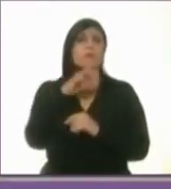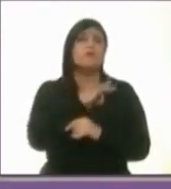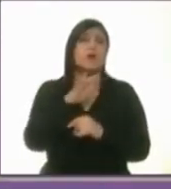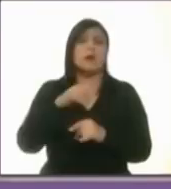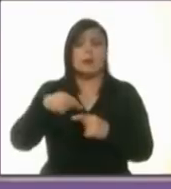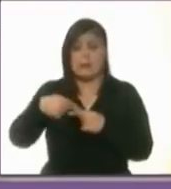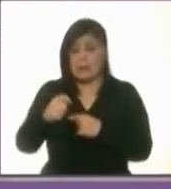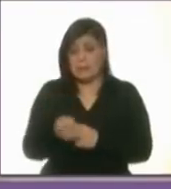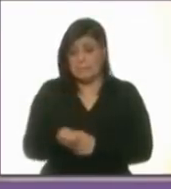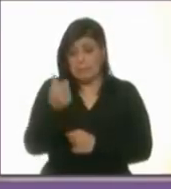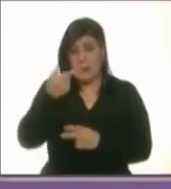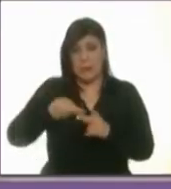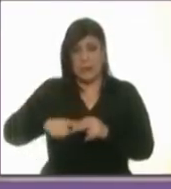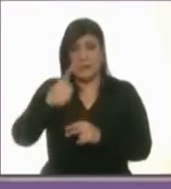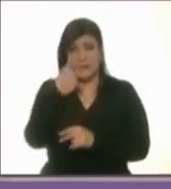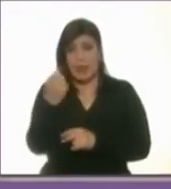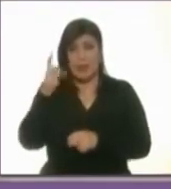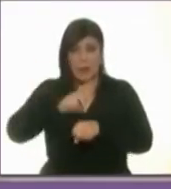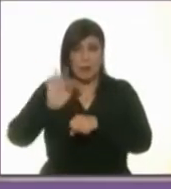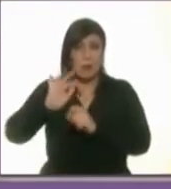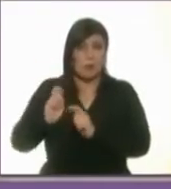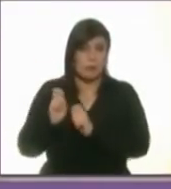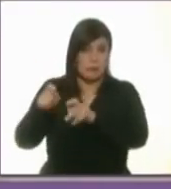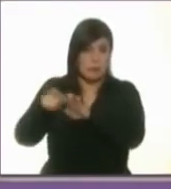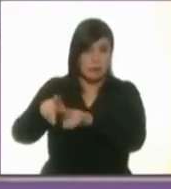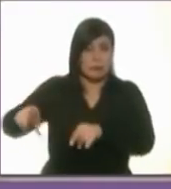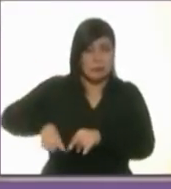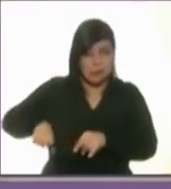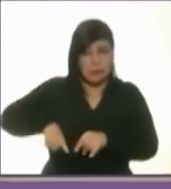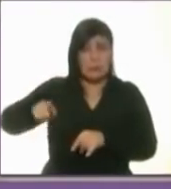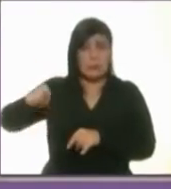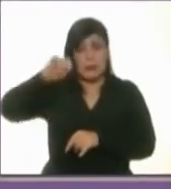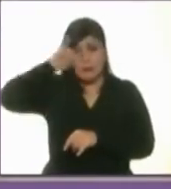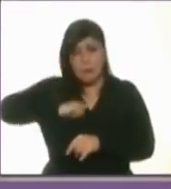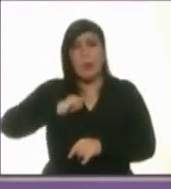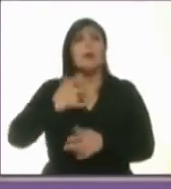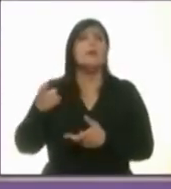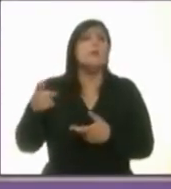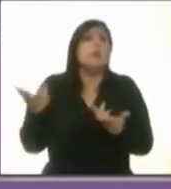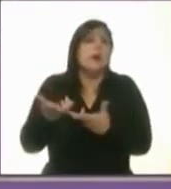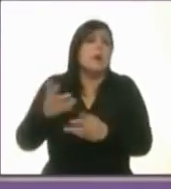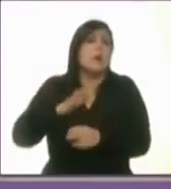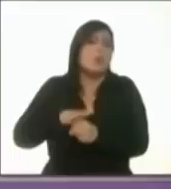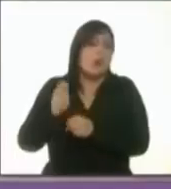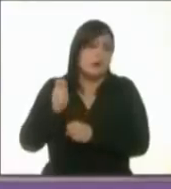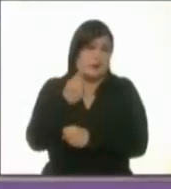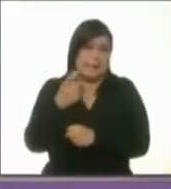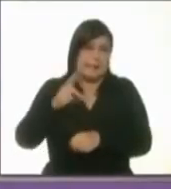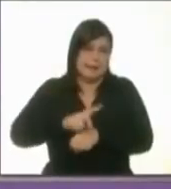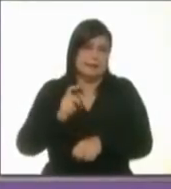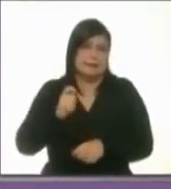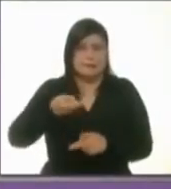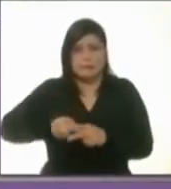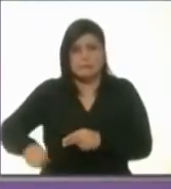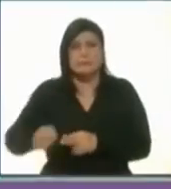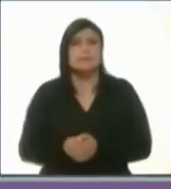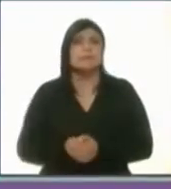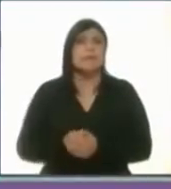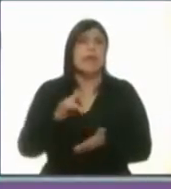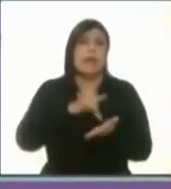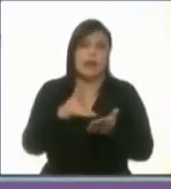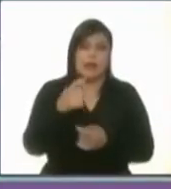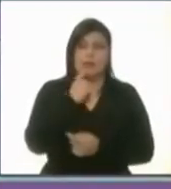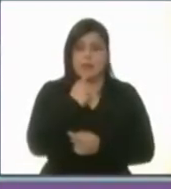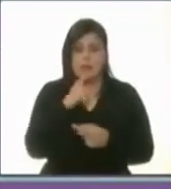marchar los primeros 100 días de llegar a convertirse en el próximo jefe de gobierno de la ciudad de México adelante gracias a López Obrador y a